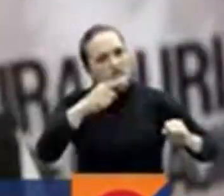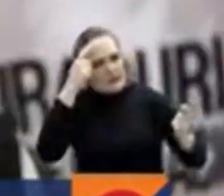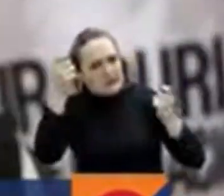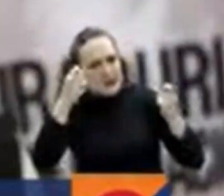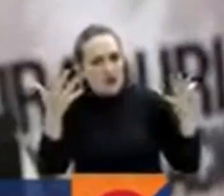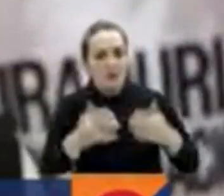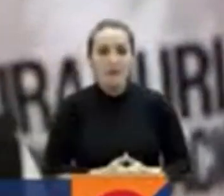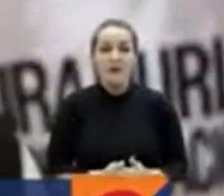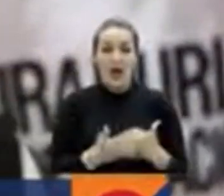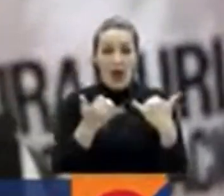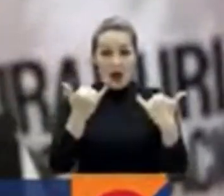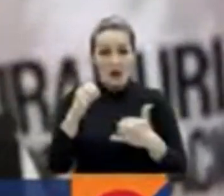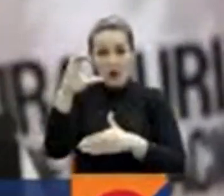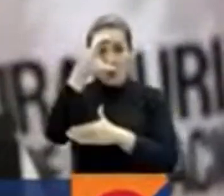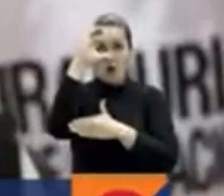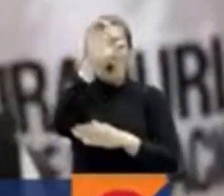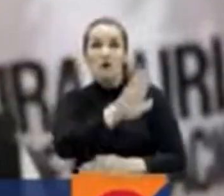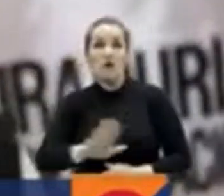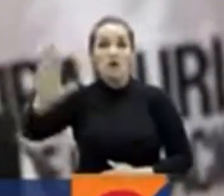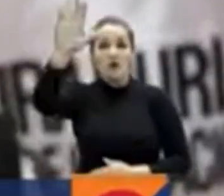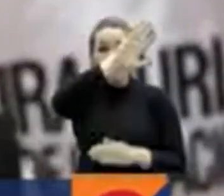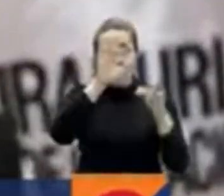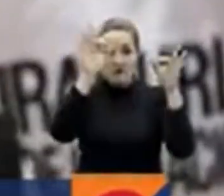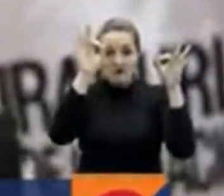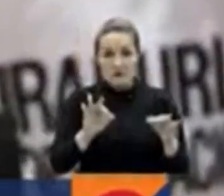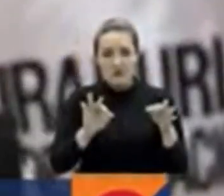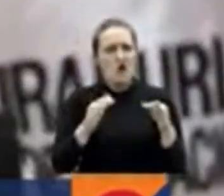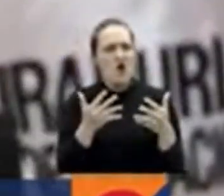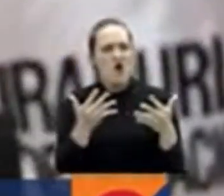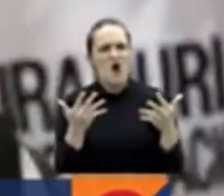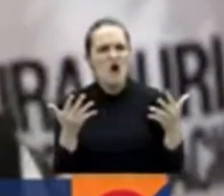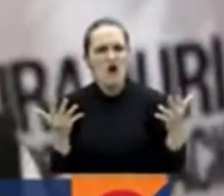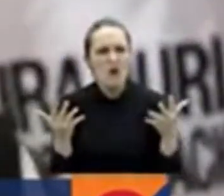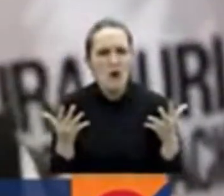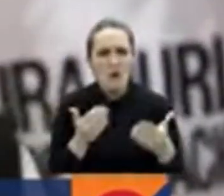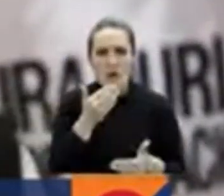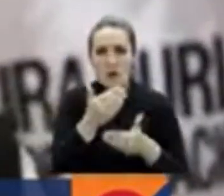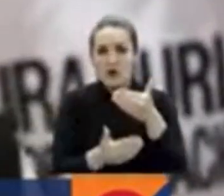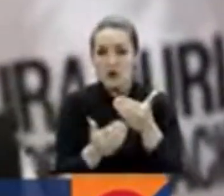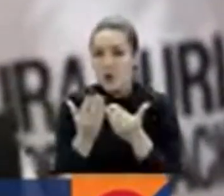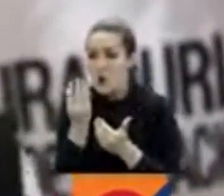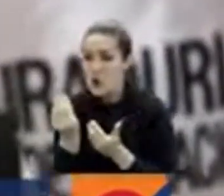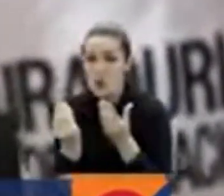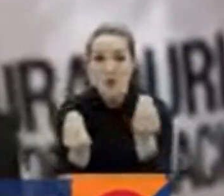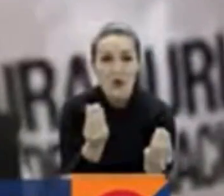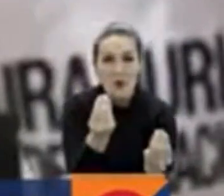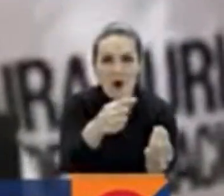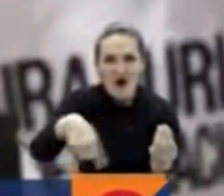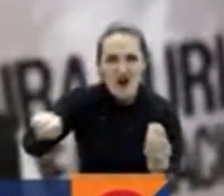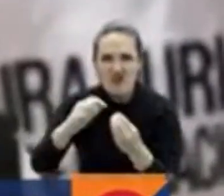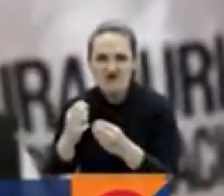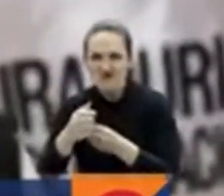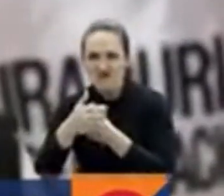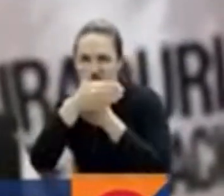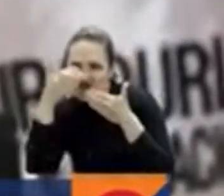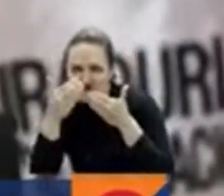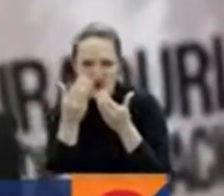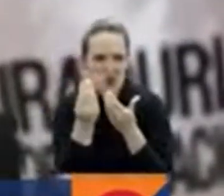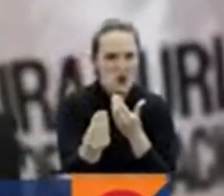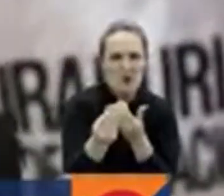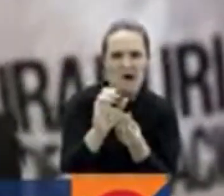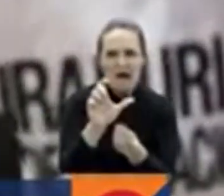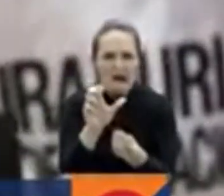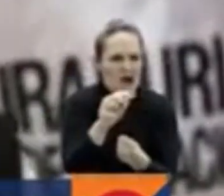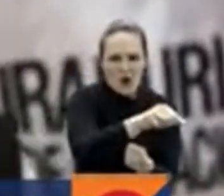Hasta ahora en nuestro país, los arreglos con estos grupos al margen de la ley que no tienen una